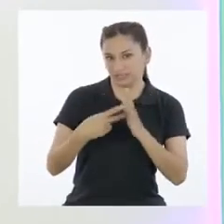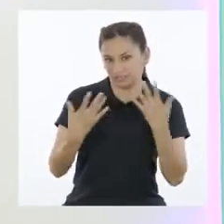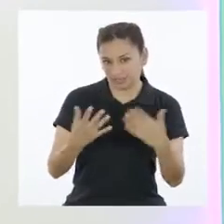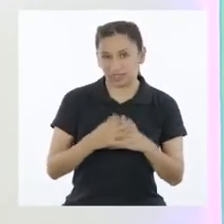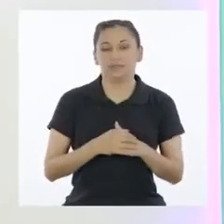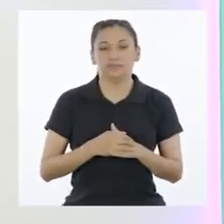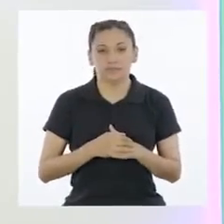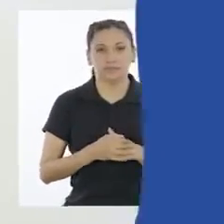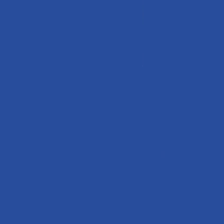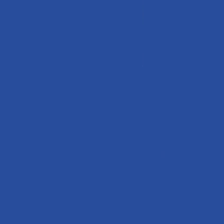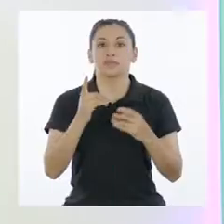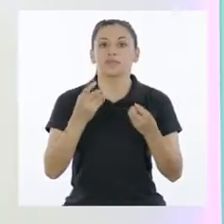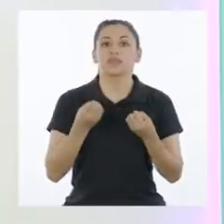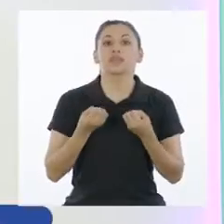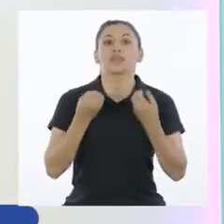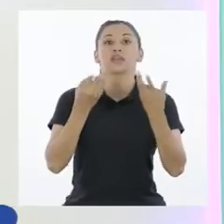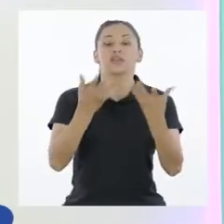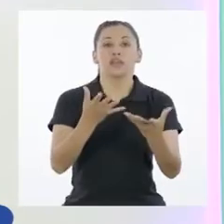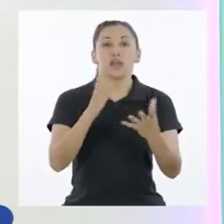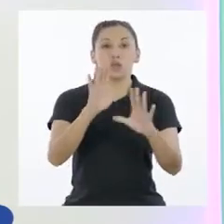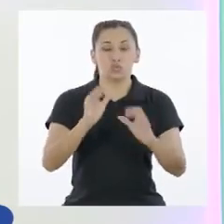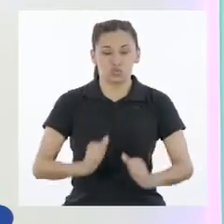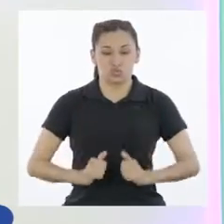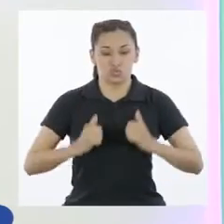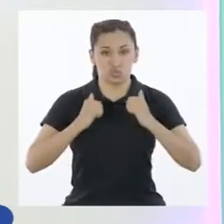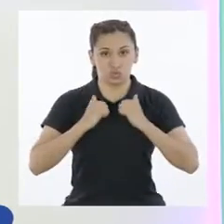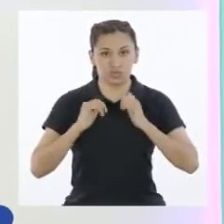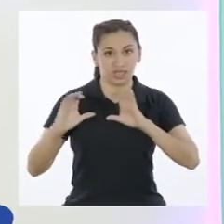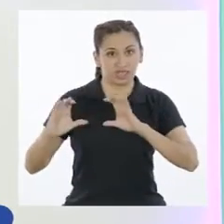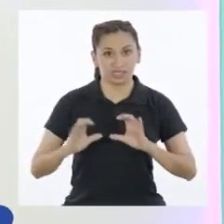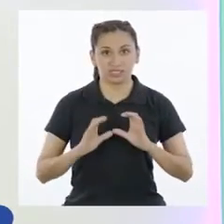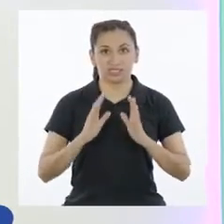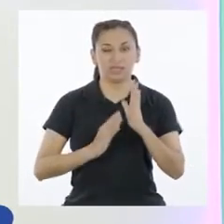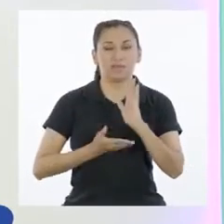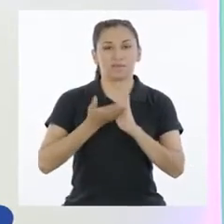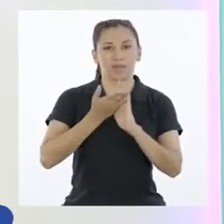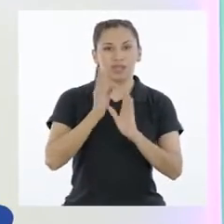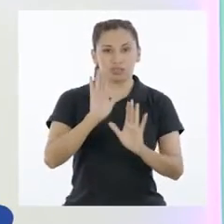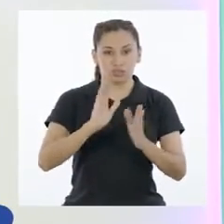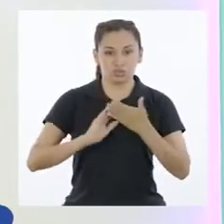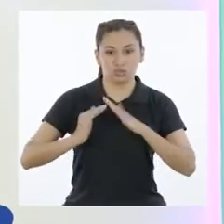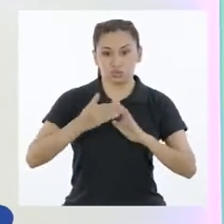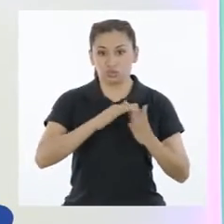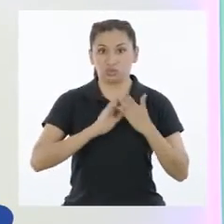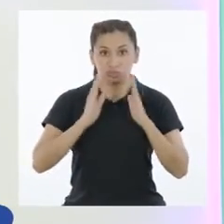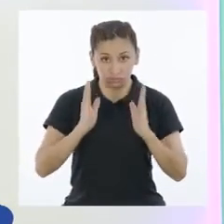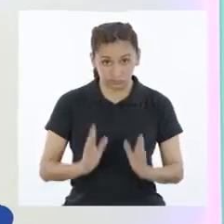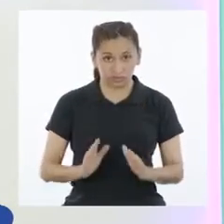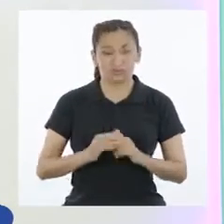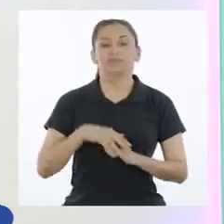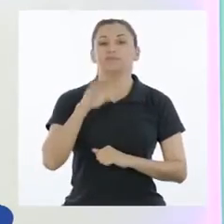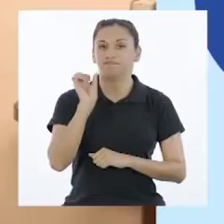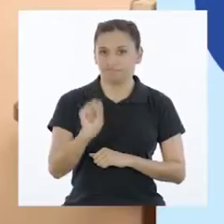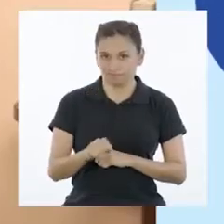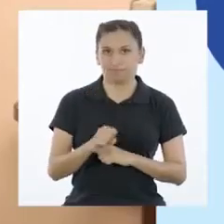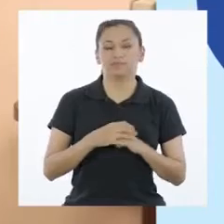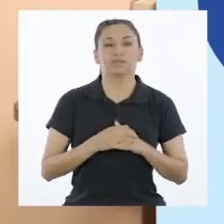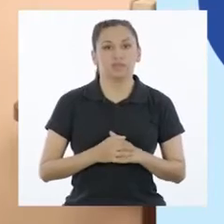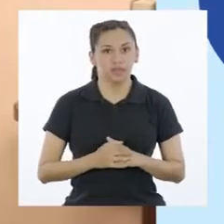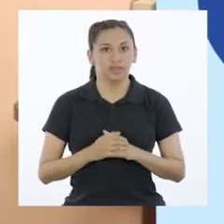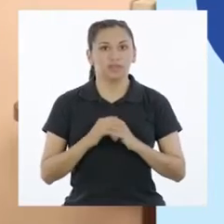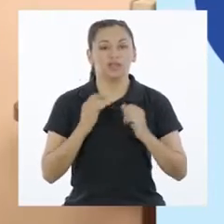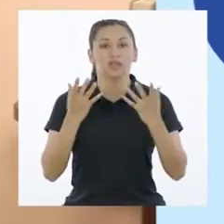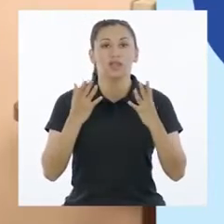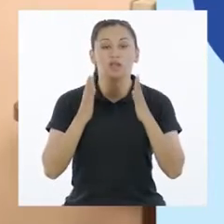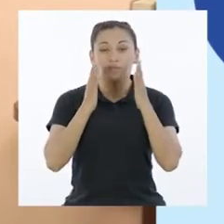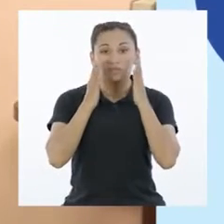públicos son las siguientes. Afectan la vida y las actividades de la mayor parte de las ciudadanas y los ciudadanos. Así